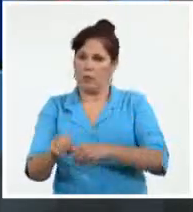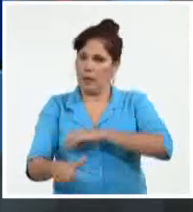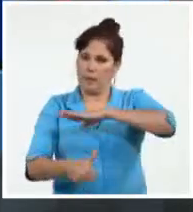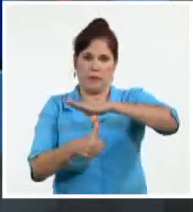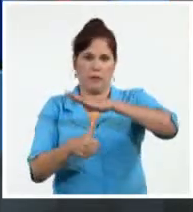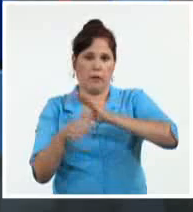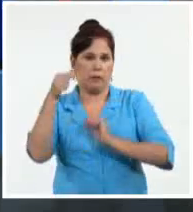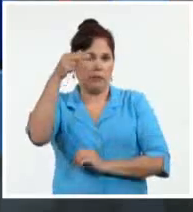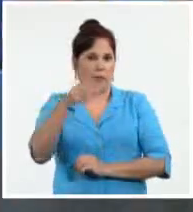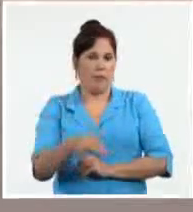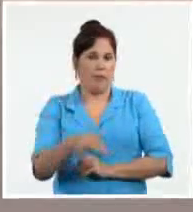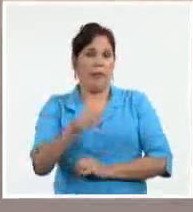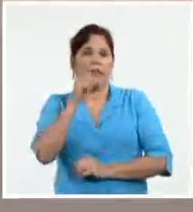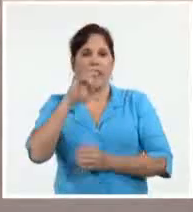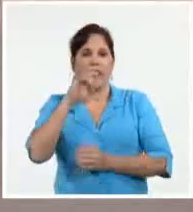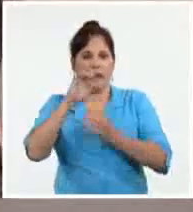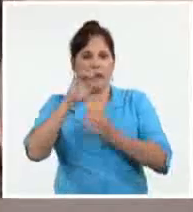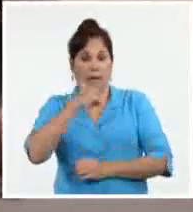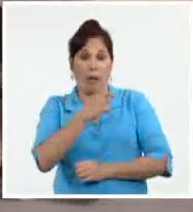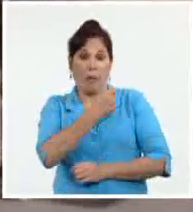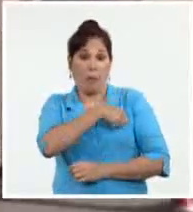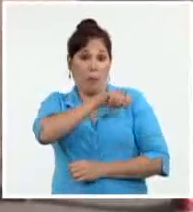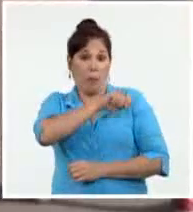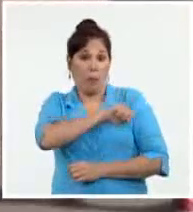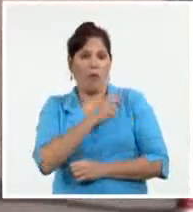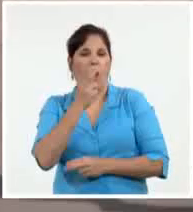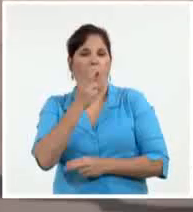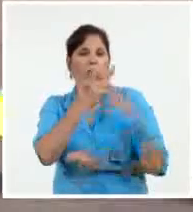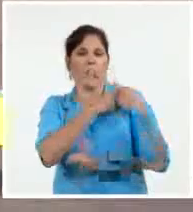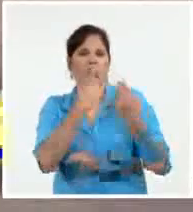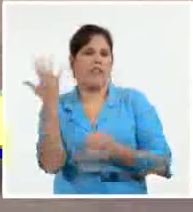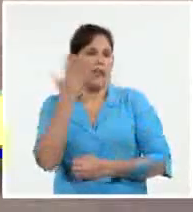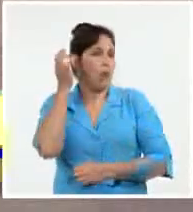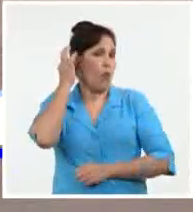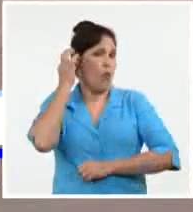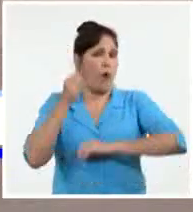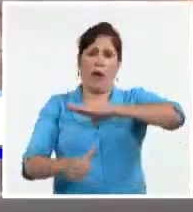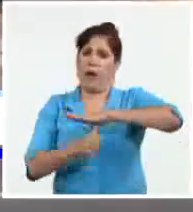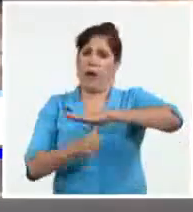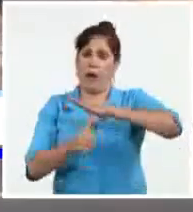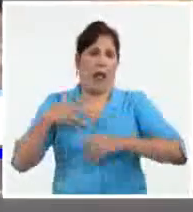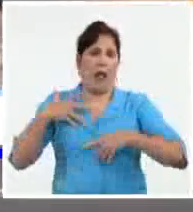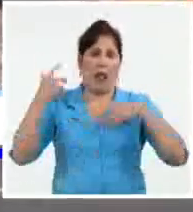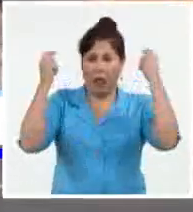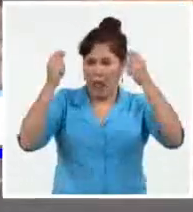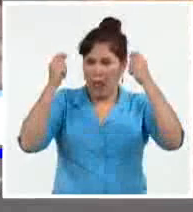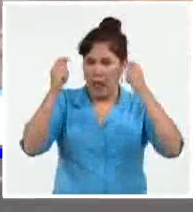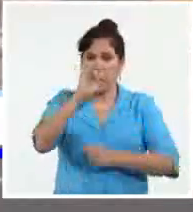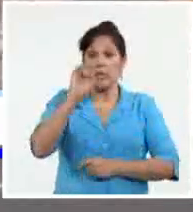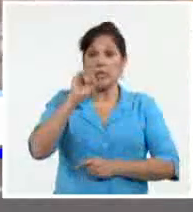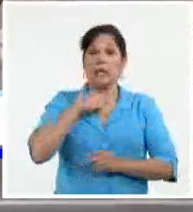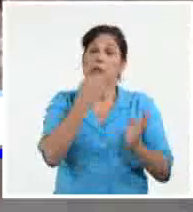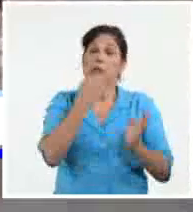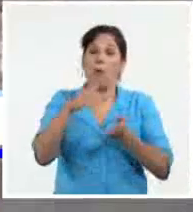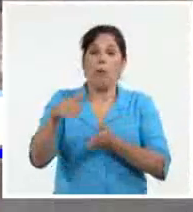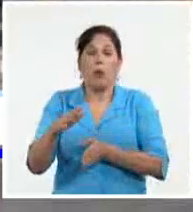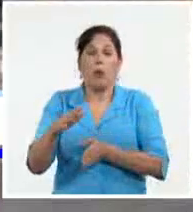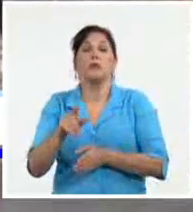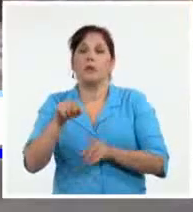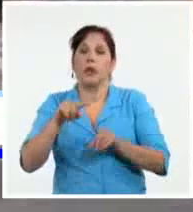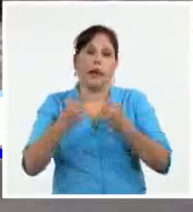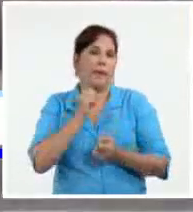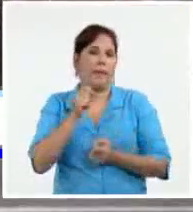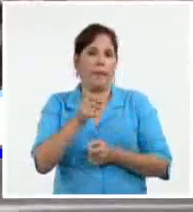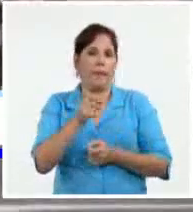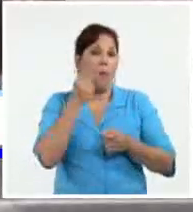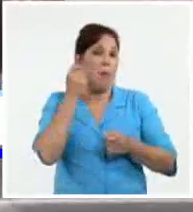designada Dina Boloarte. La ciudadanía responsabiliza a la mandataria de la represión de las protestas que han dejado más de 60 muertos. Hay fuentes, por ejemplo,